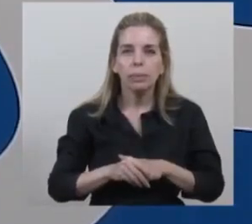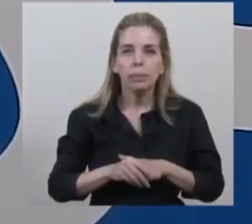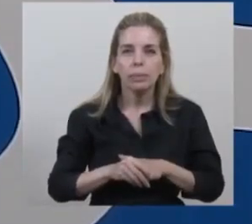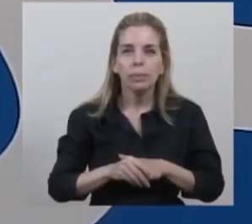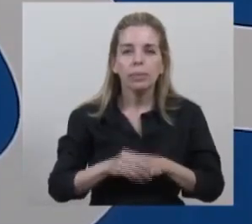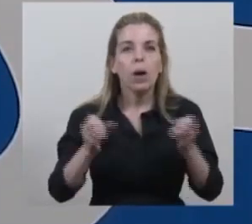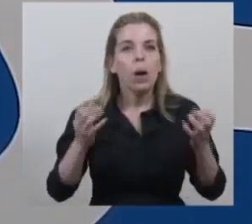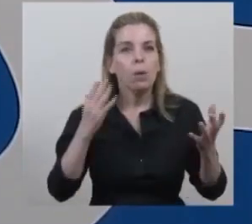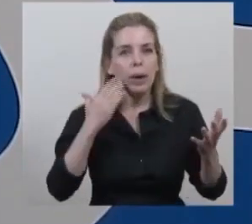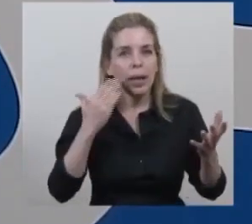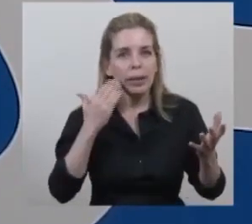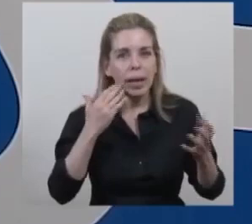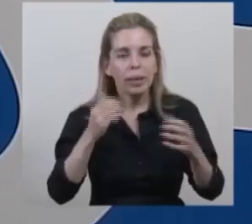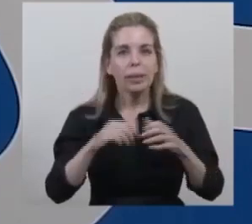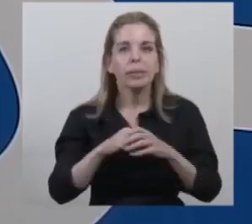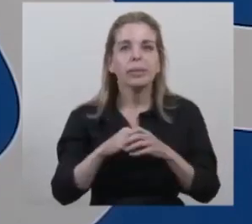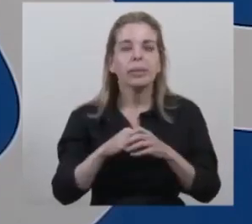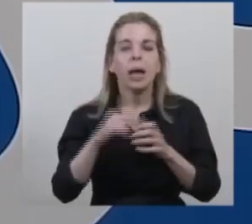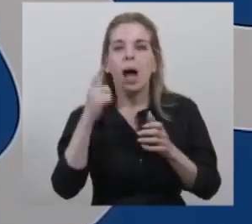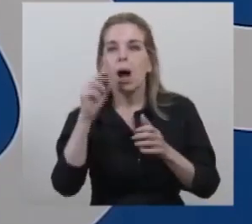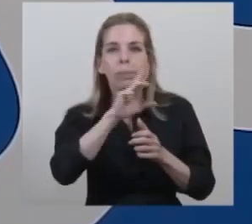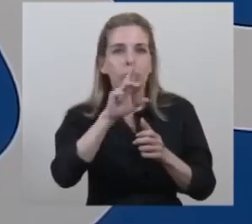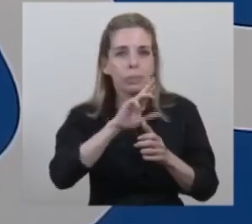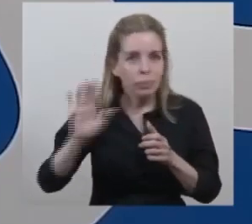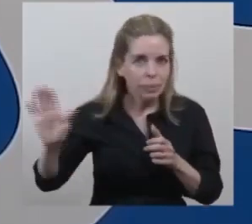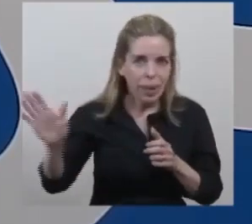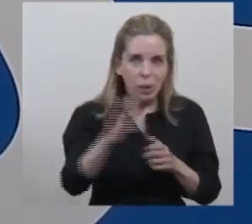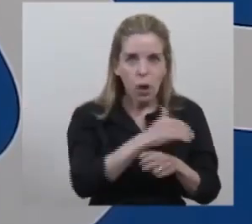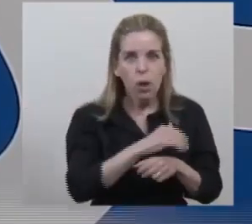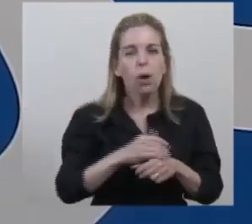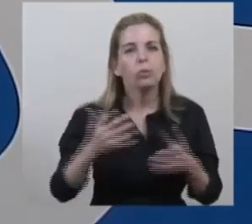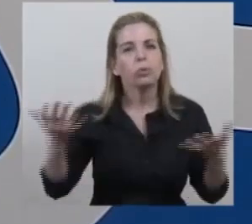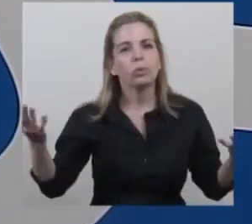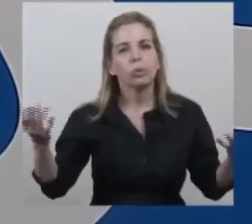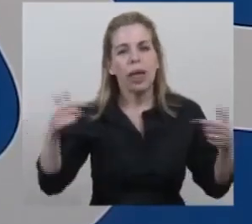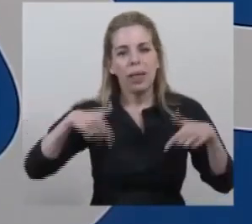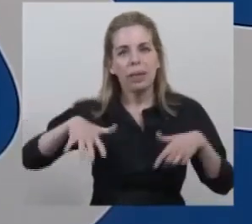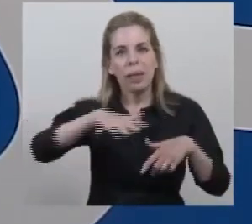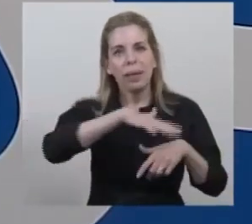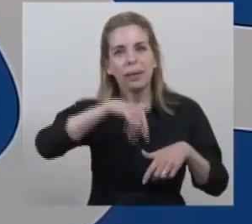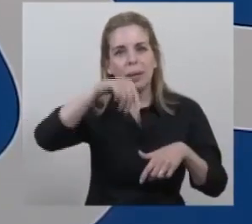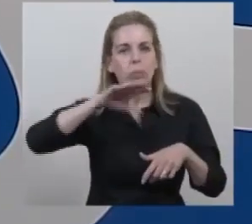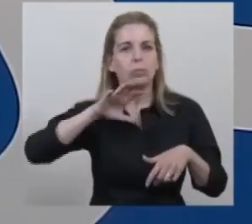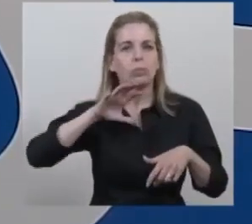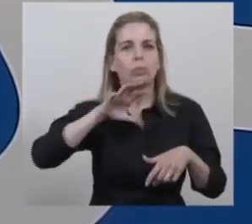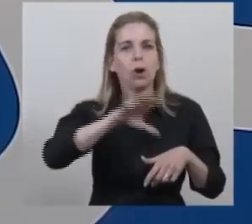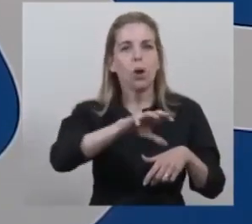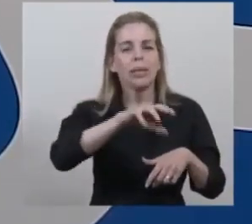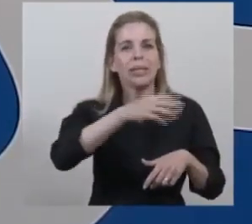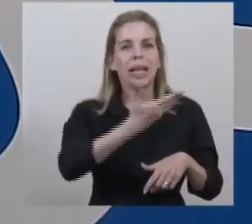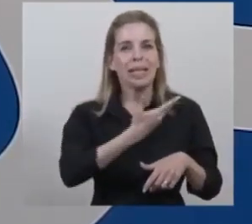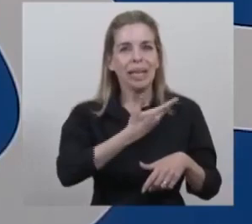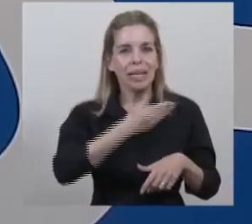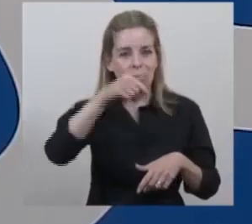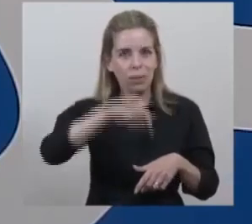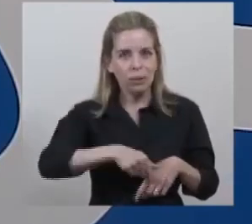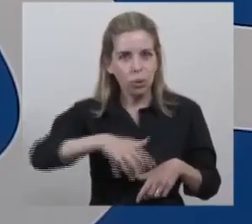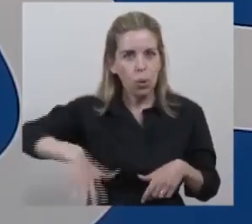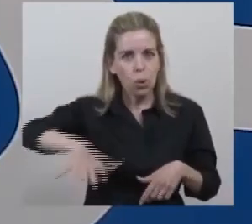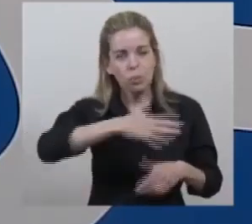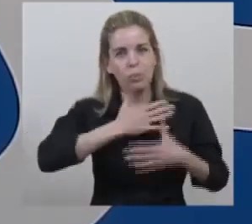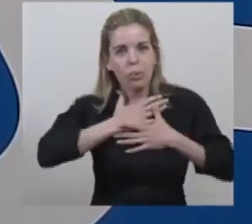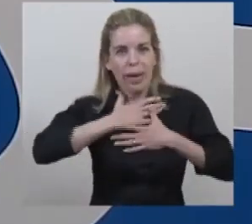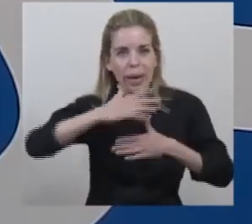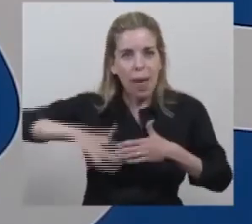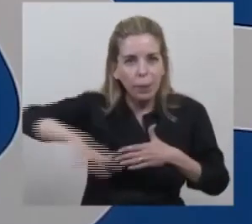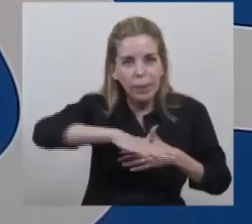Buenas tardes a todos y a todas, vaya desde este lugar y al sur de la provincia de Santa Fe, nuestra querida Villa Constitución,